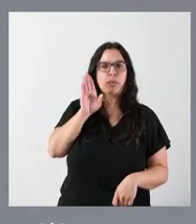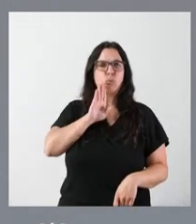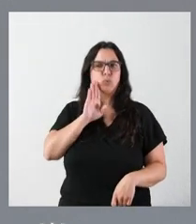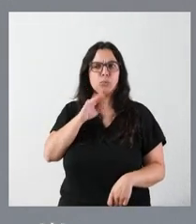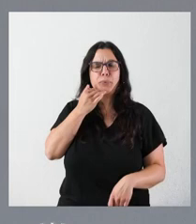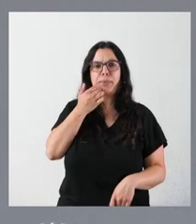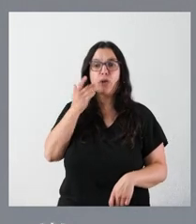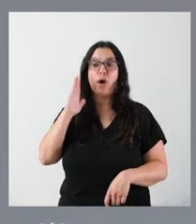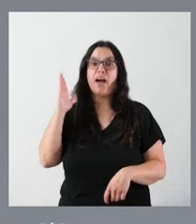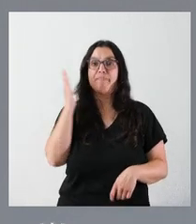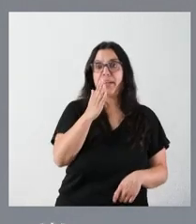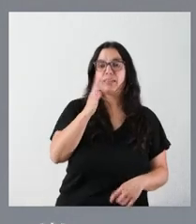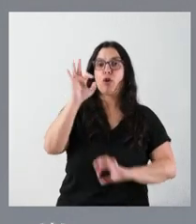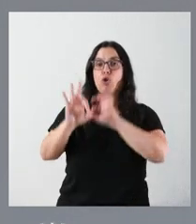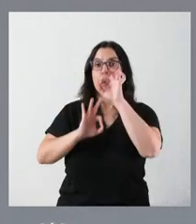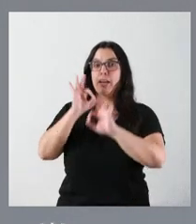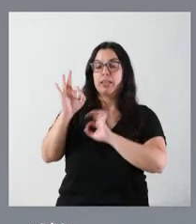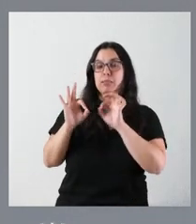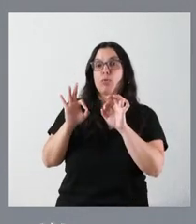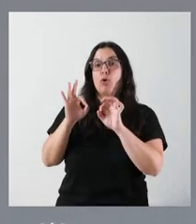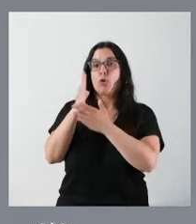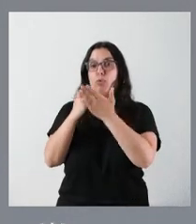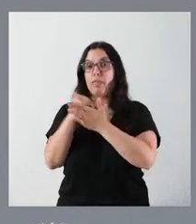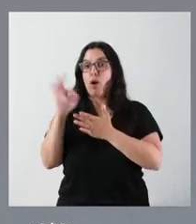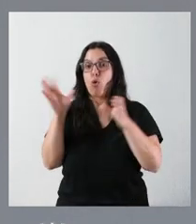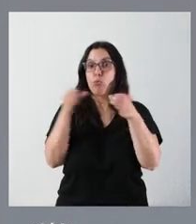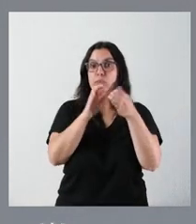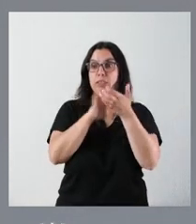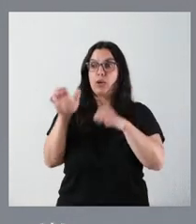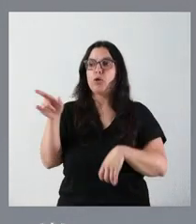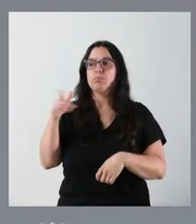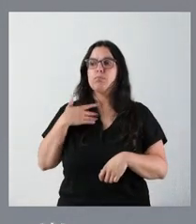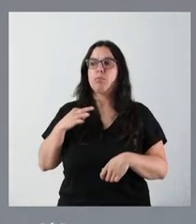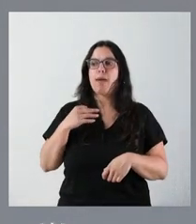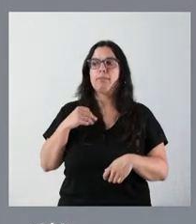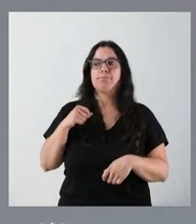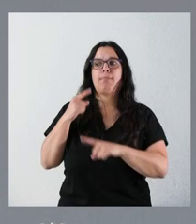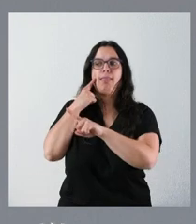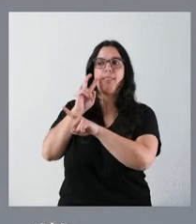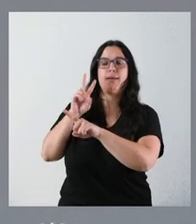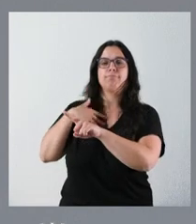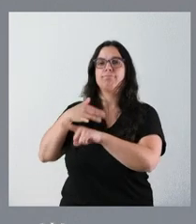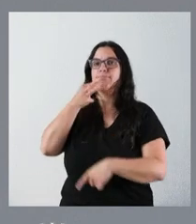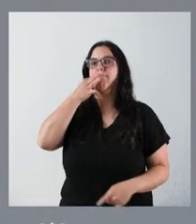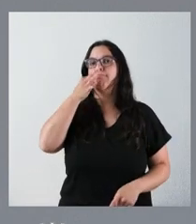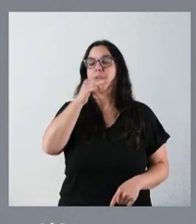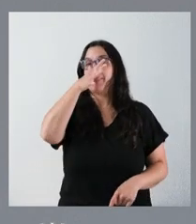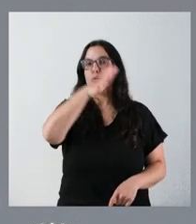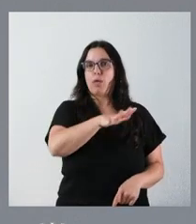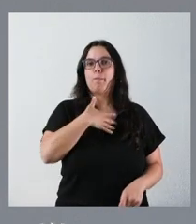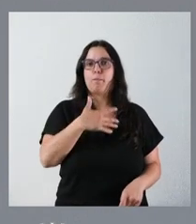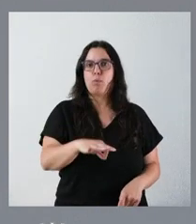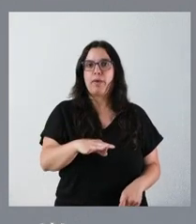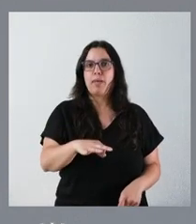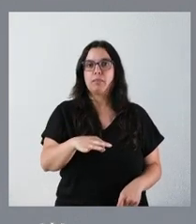León o de sus organismos autónomos podrán denunciar las acciones y omisiones que puedan